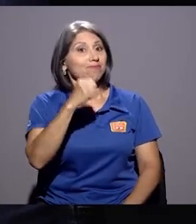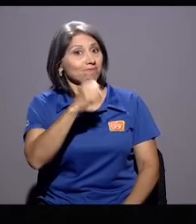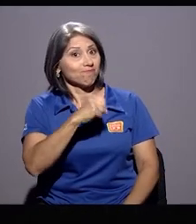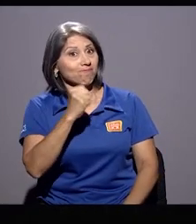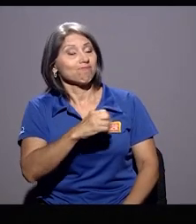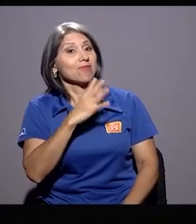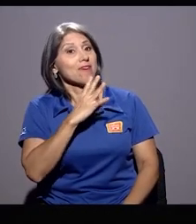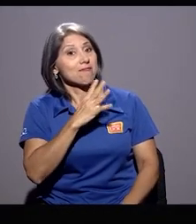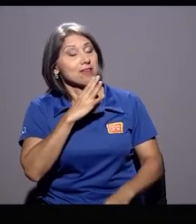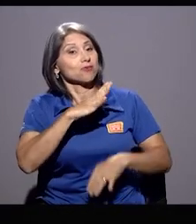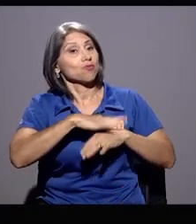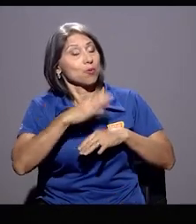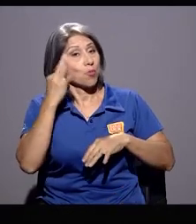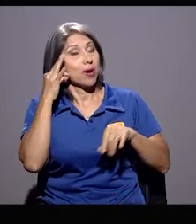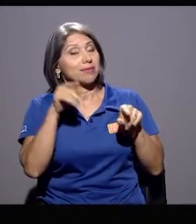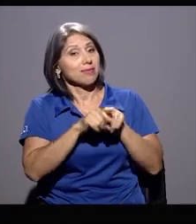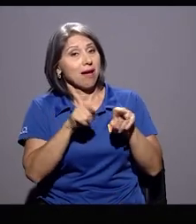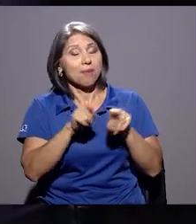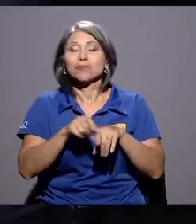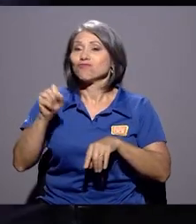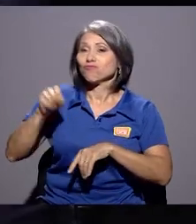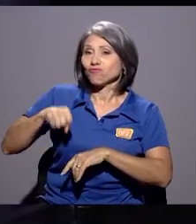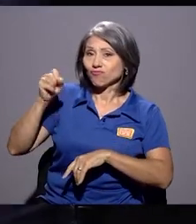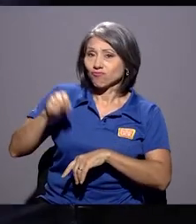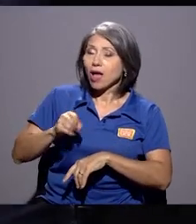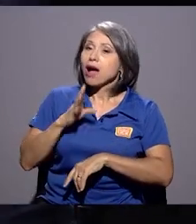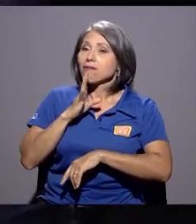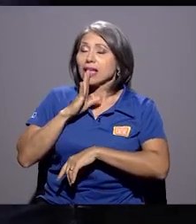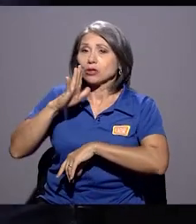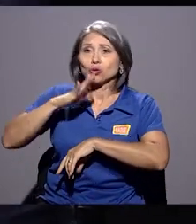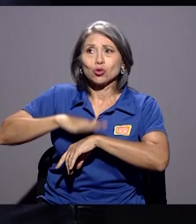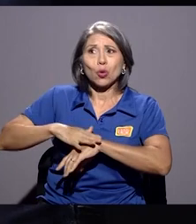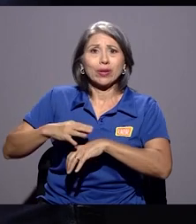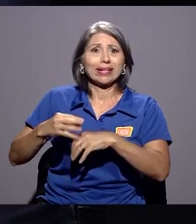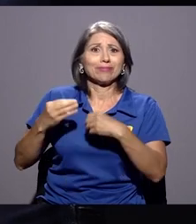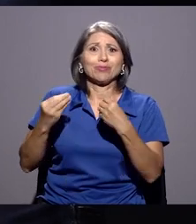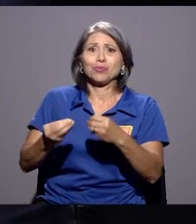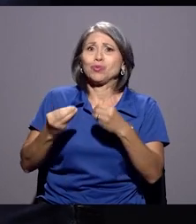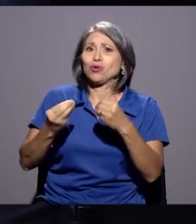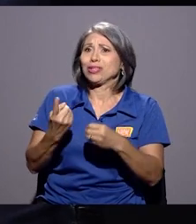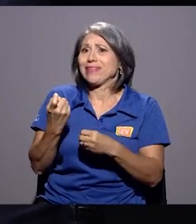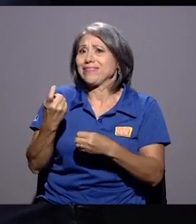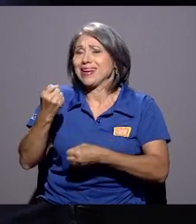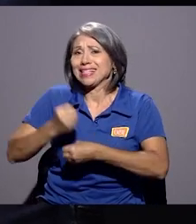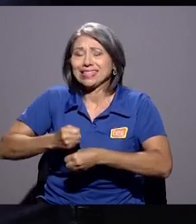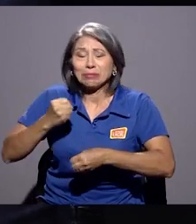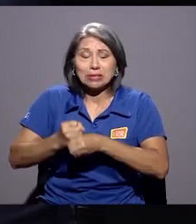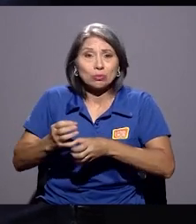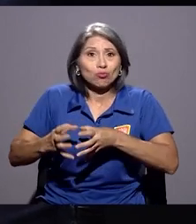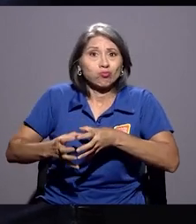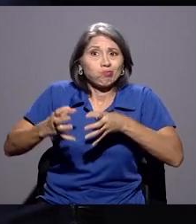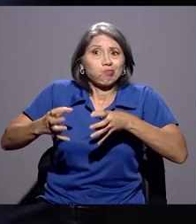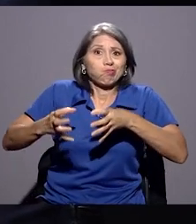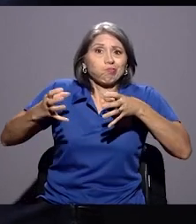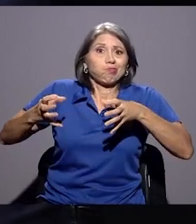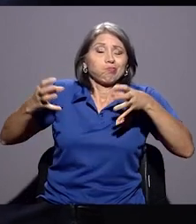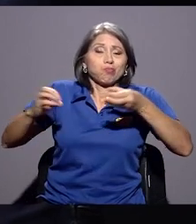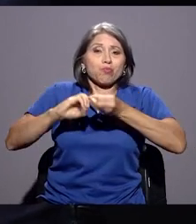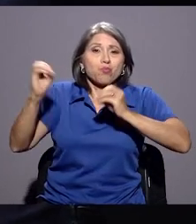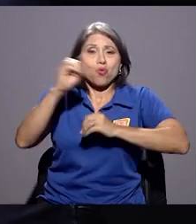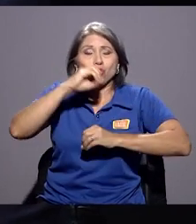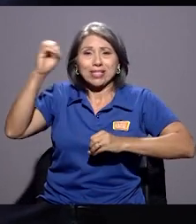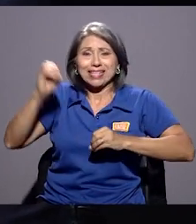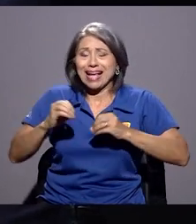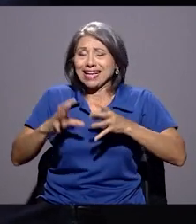hablado de un crecimiento exorbitante, diría yo, ya preocupante y además que afecta a los